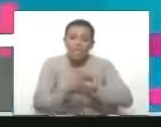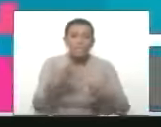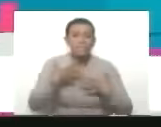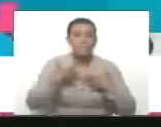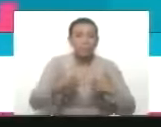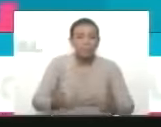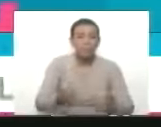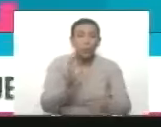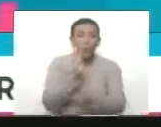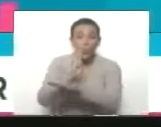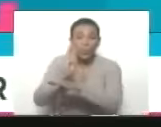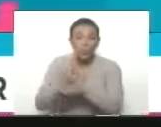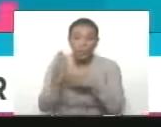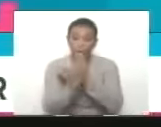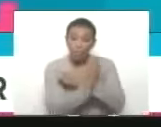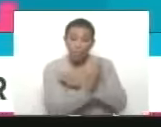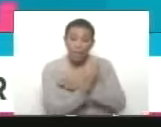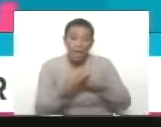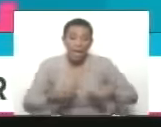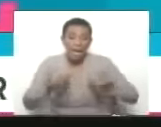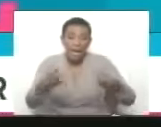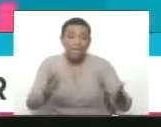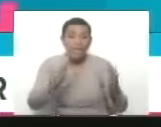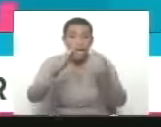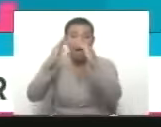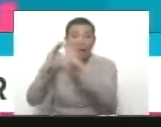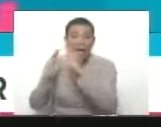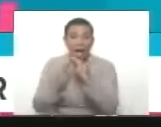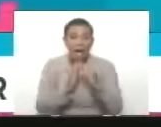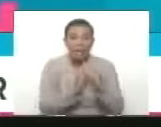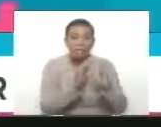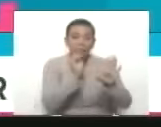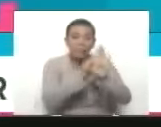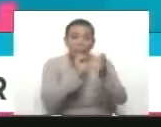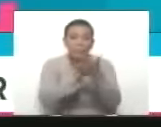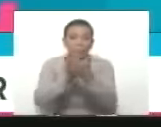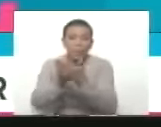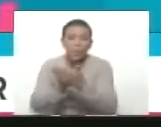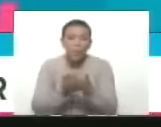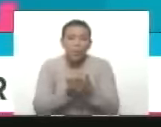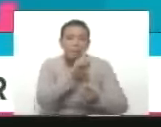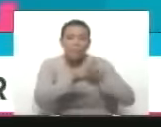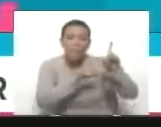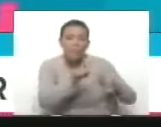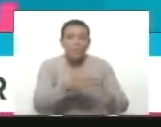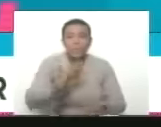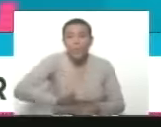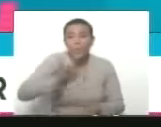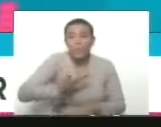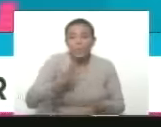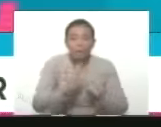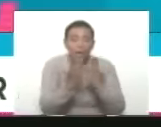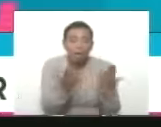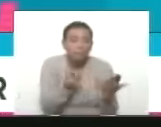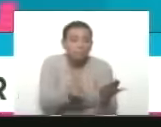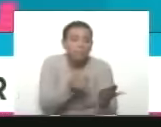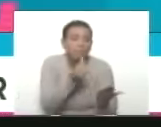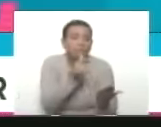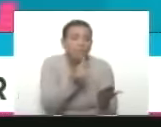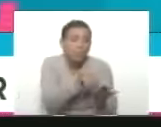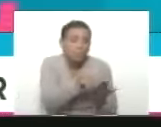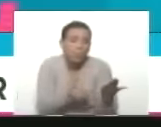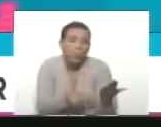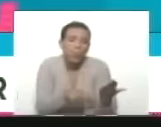salud, entrega casa por casa de boletines y cuadernillos digitales con información educativa e informativa